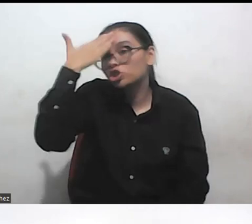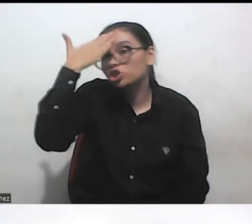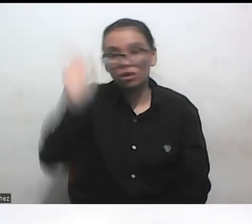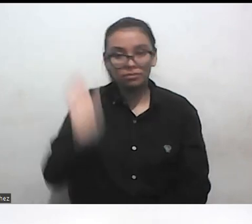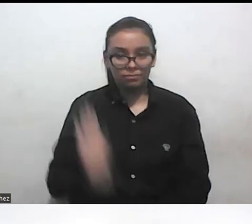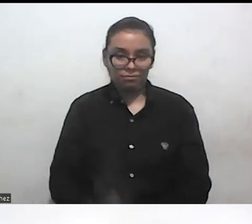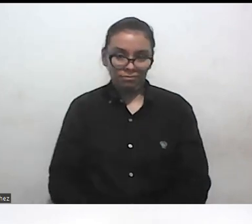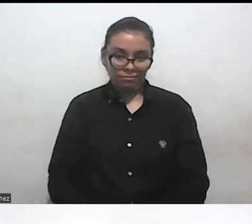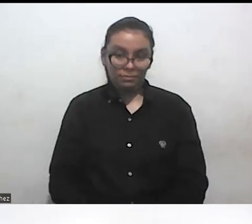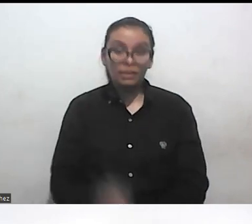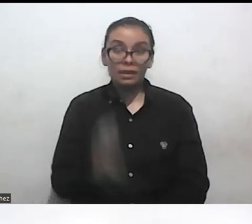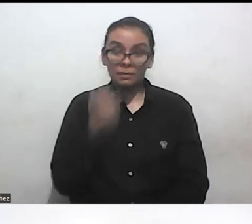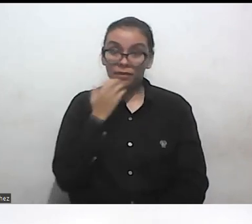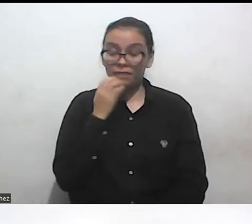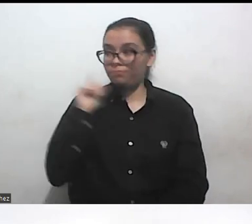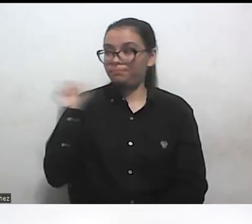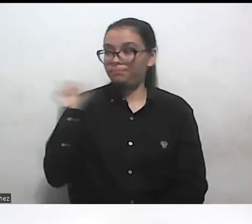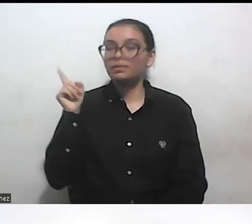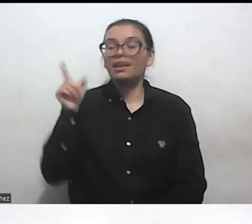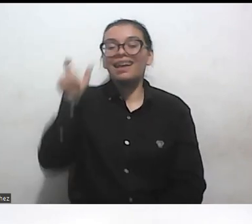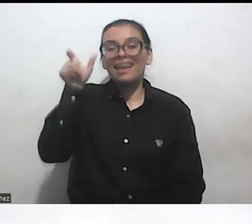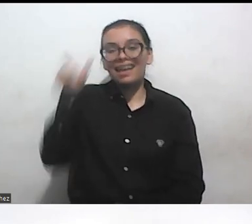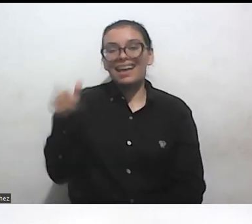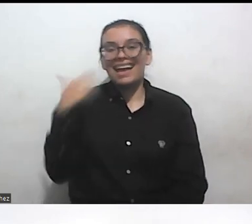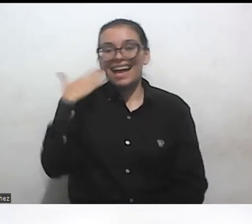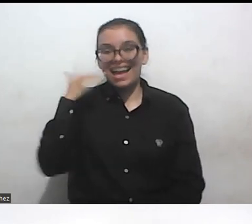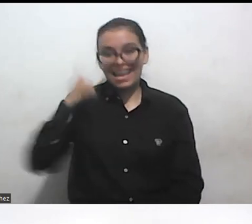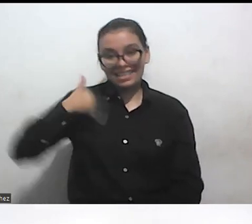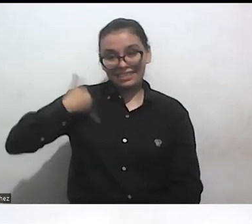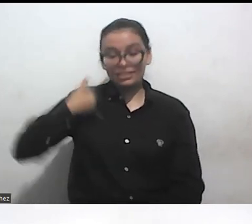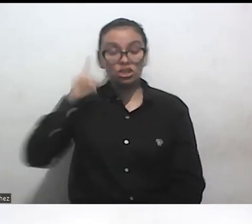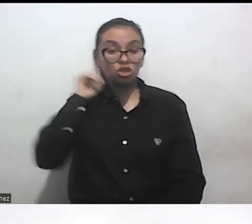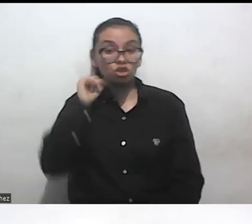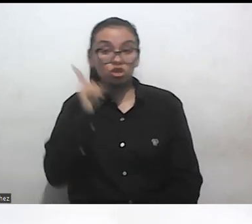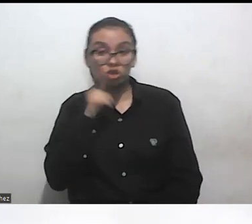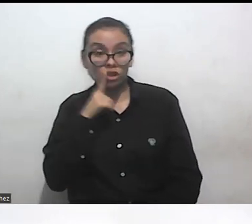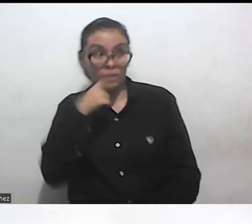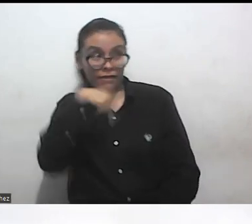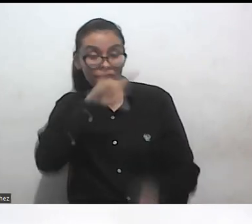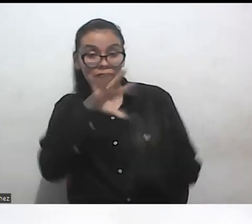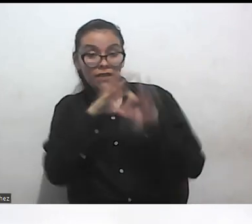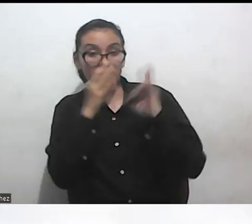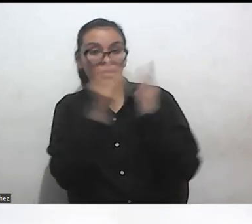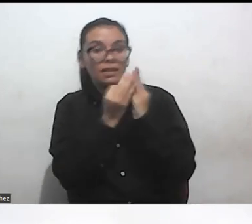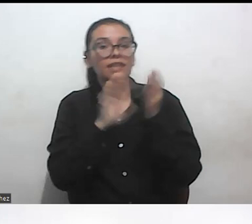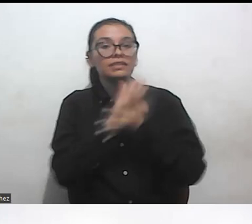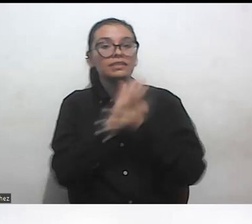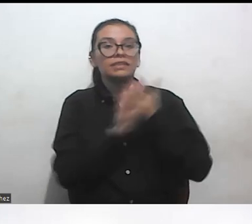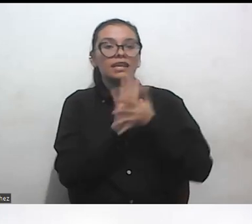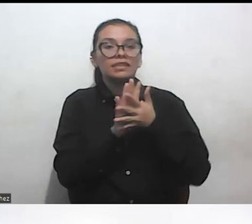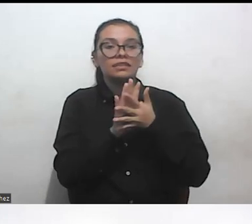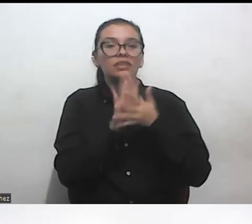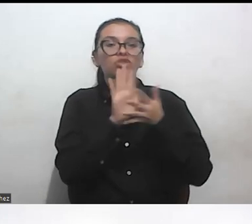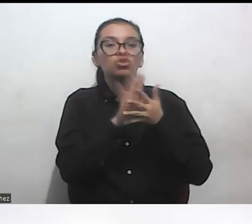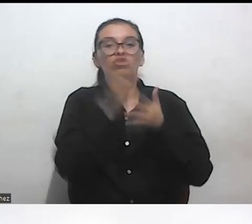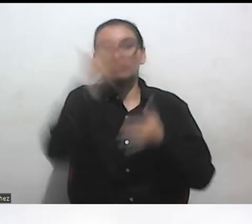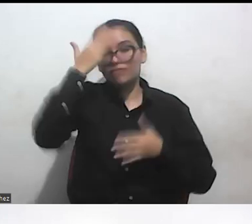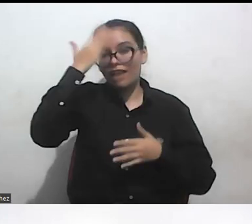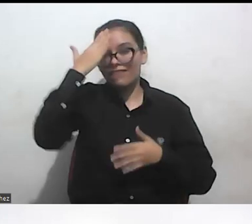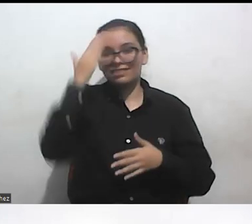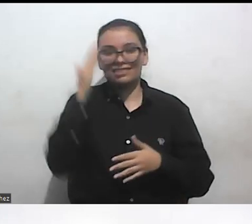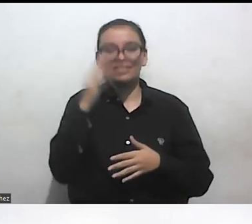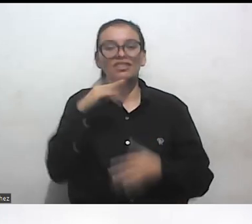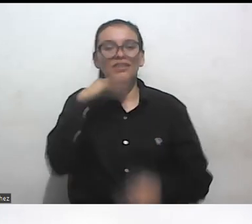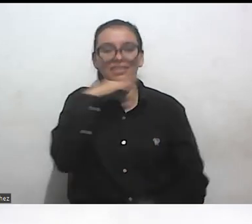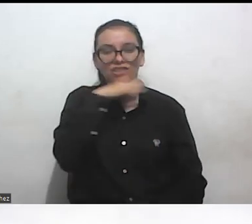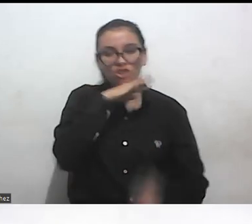era una joven sorda y su familia solo sabía señas de insulto. Y esa era la única